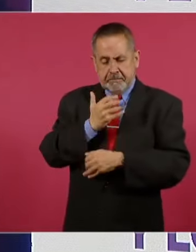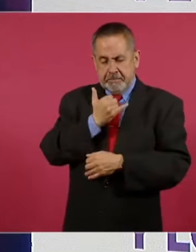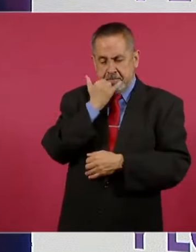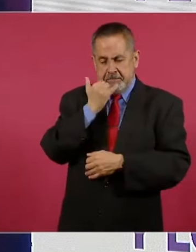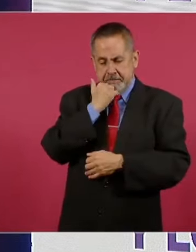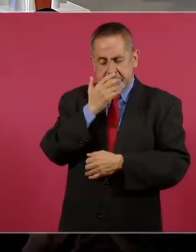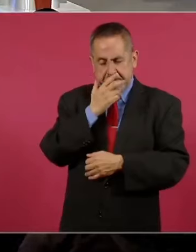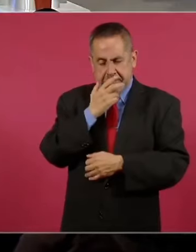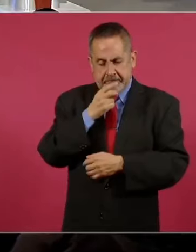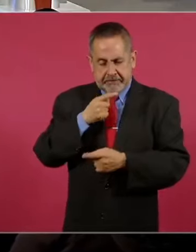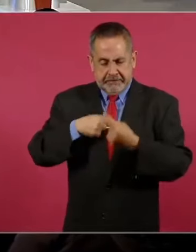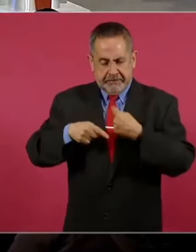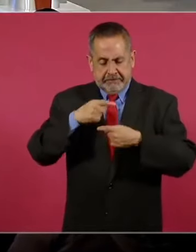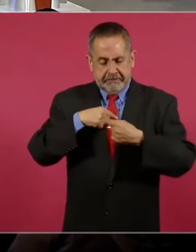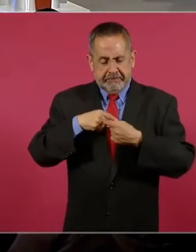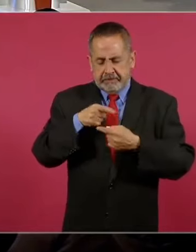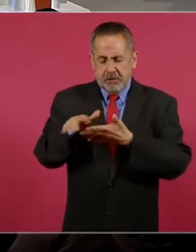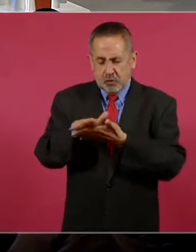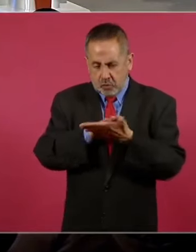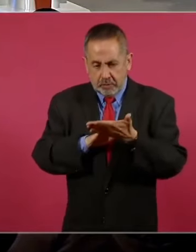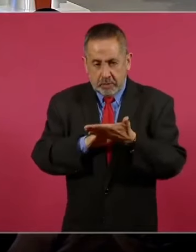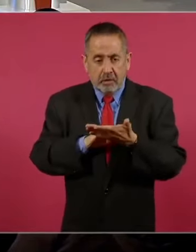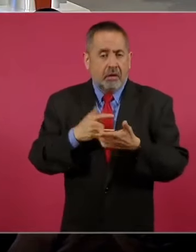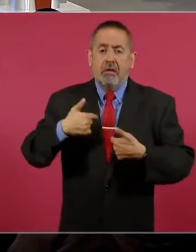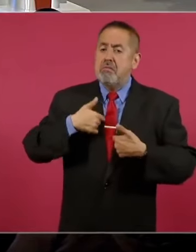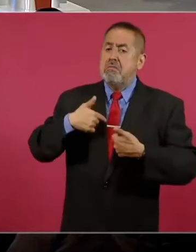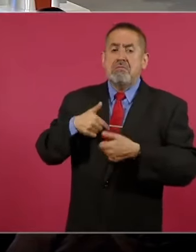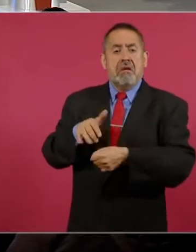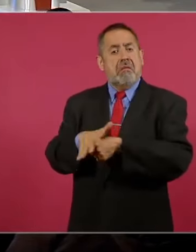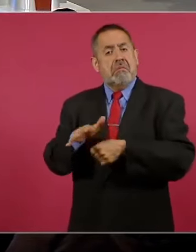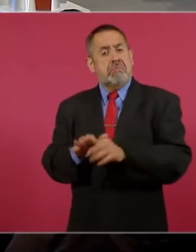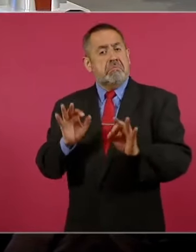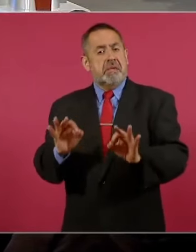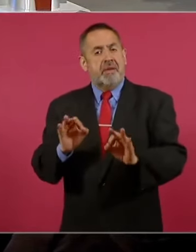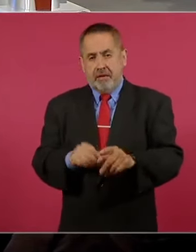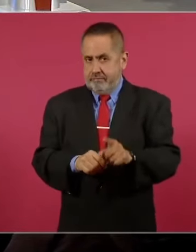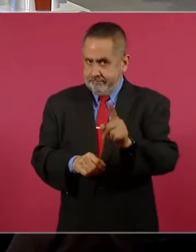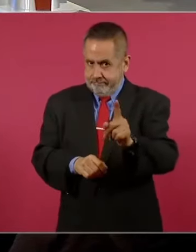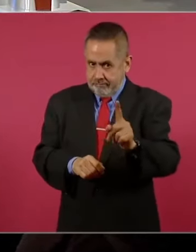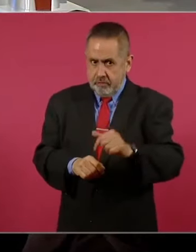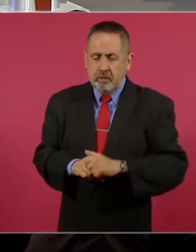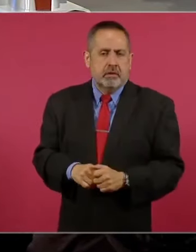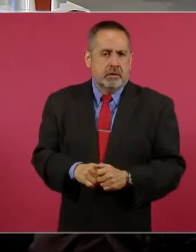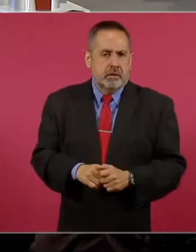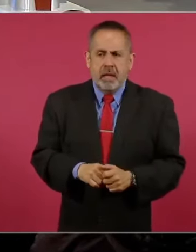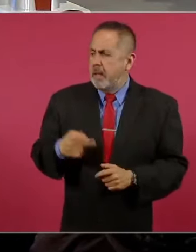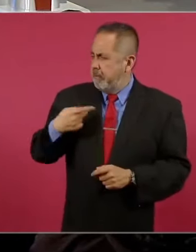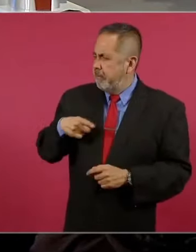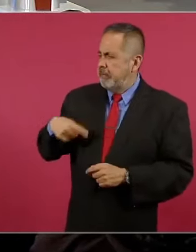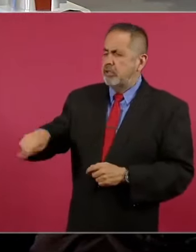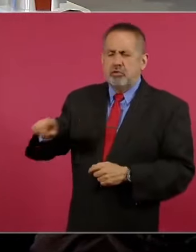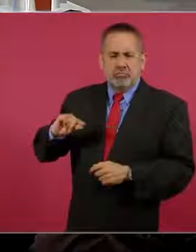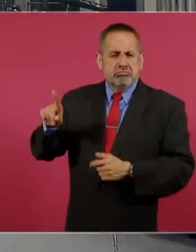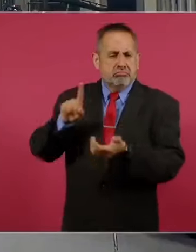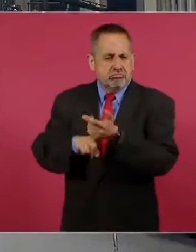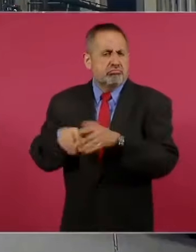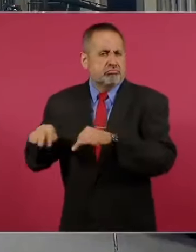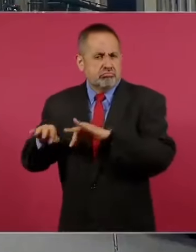no caer en autocomplacencia en lo que corresponde a los servidores públicos entender